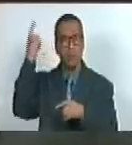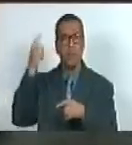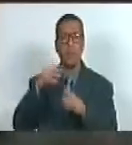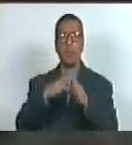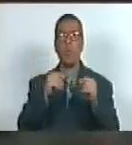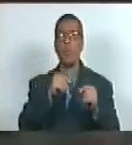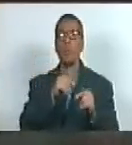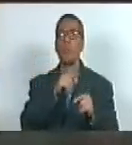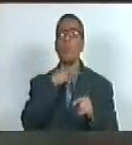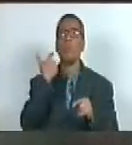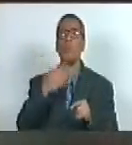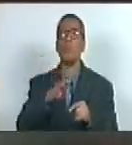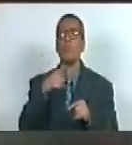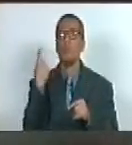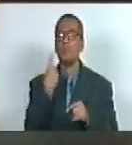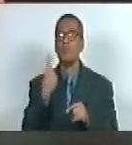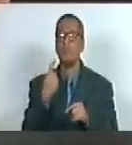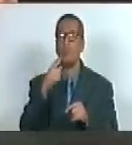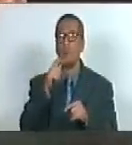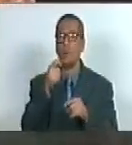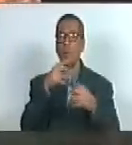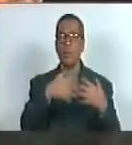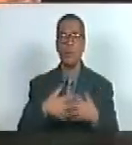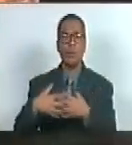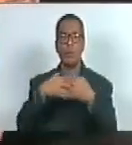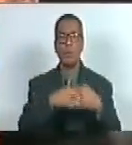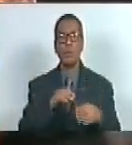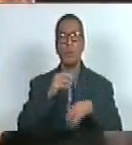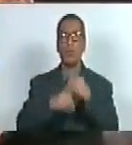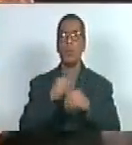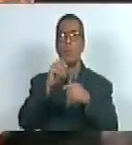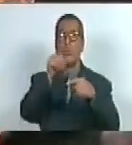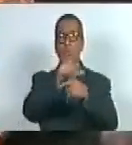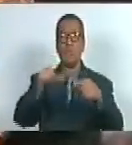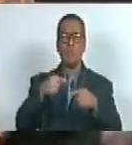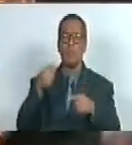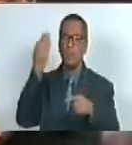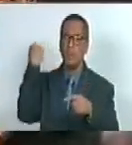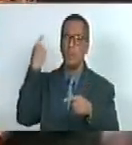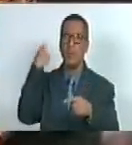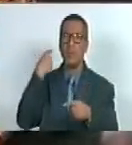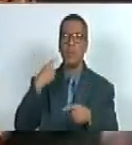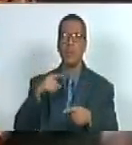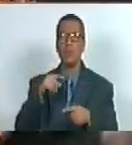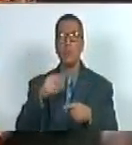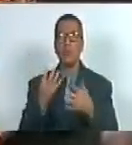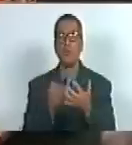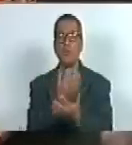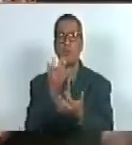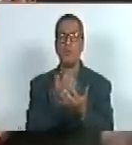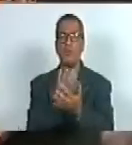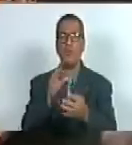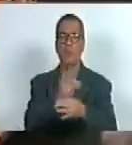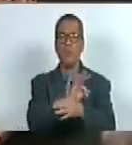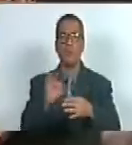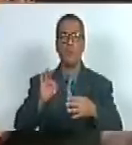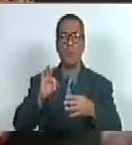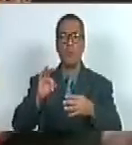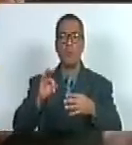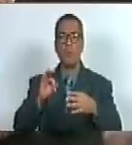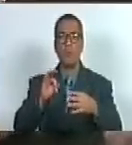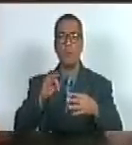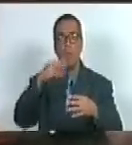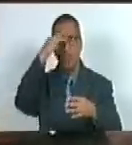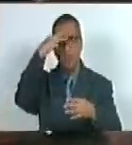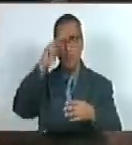fallecidos no solamente en Texas también también los que hace unas semanas atrás murieron calcinados en la frontera de México con Estados